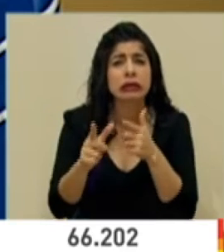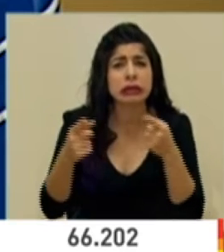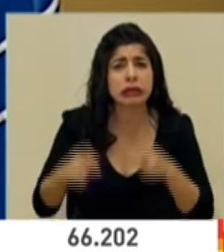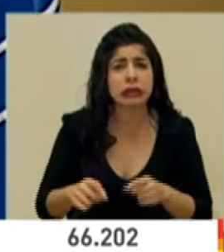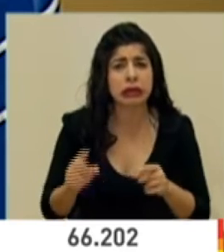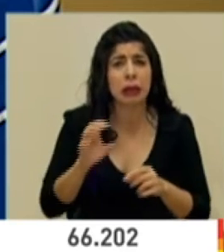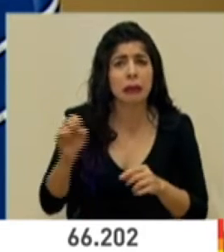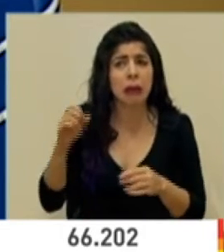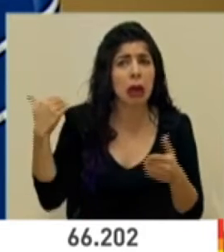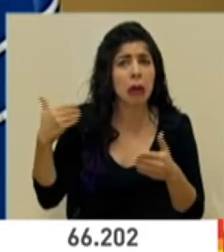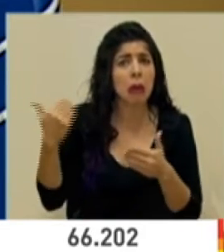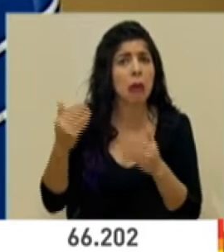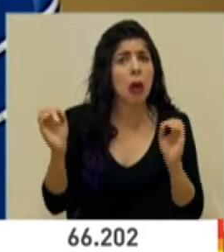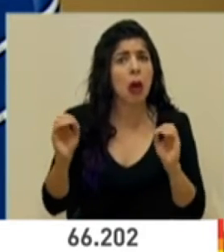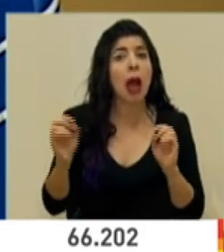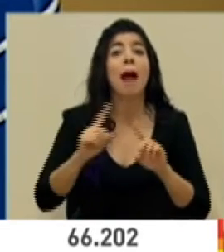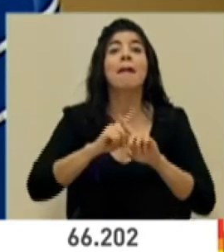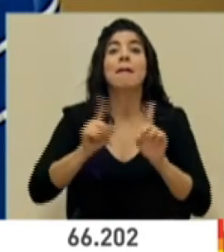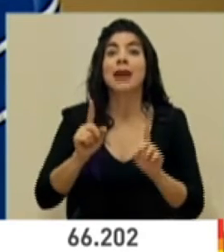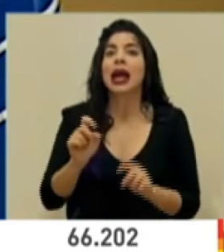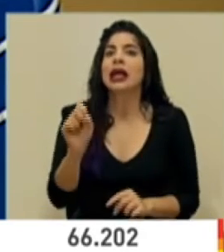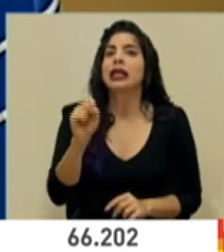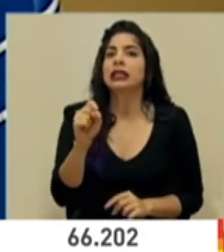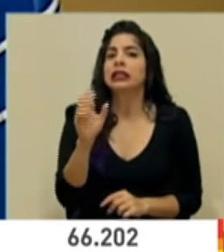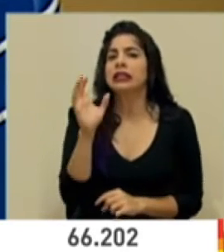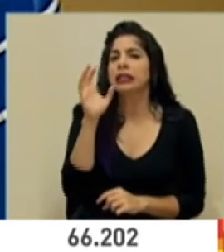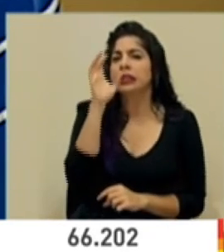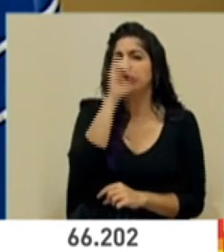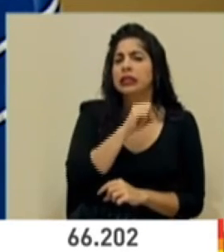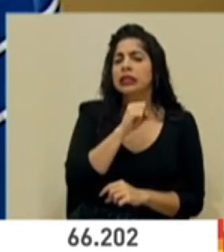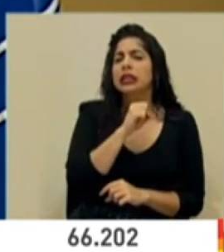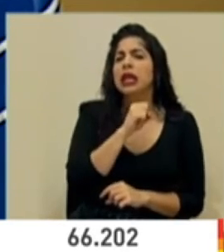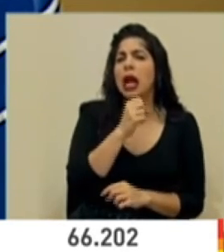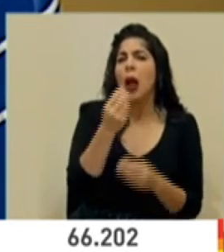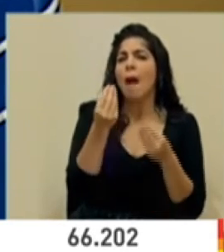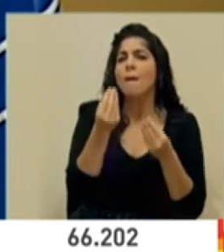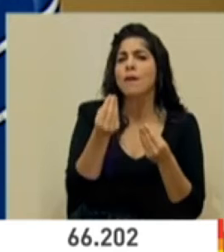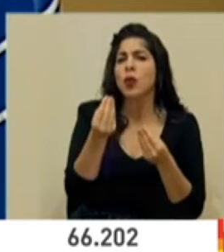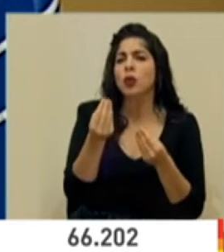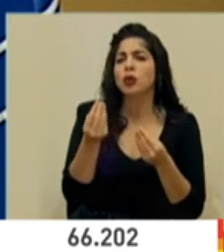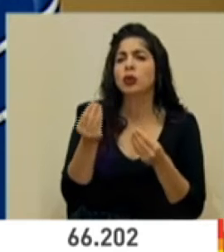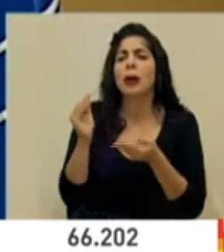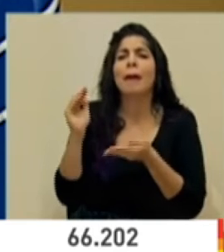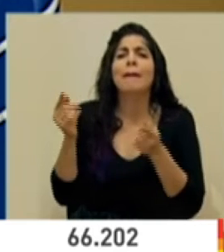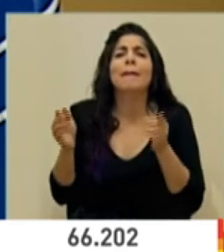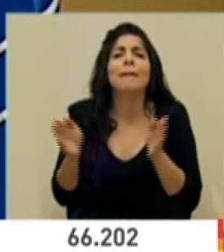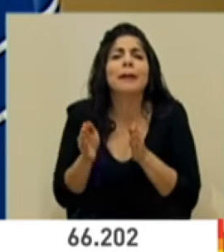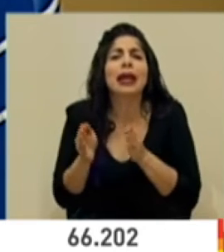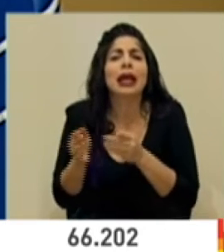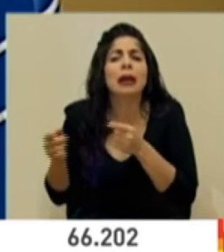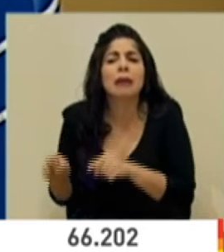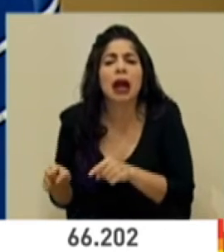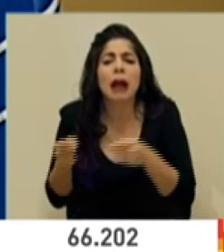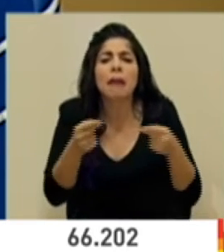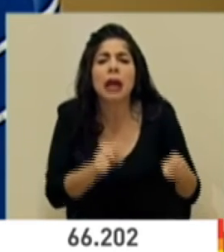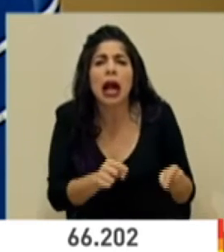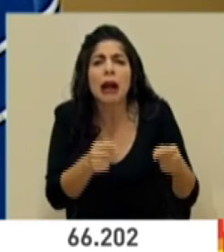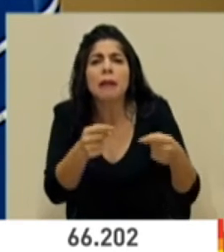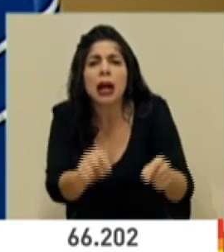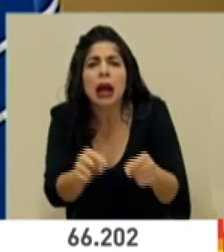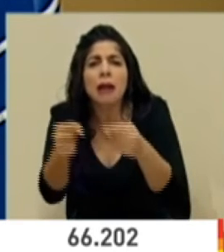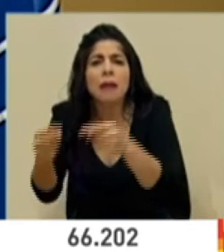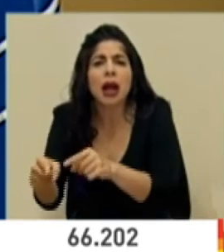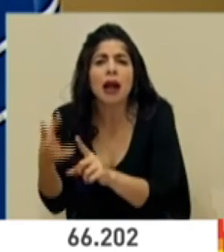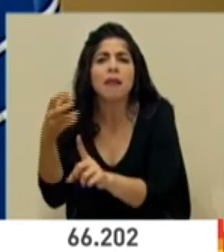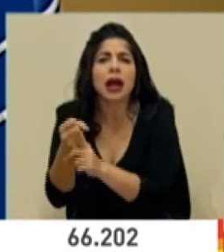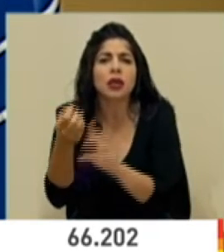estos meses, sí se ha caracterizado por múltiples eventos menores que han afectado a